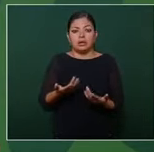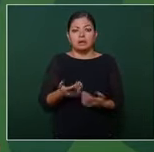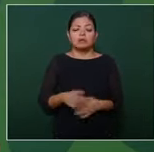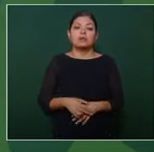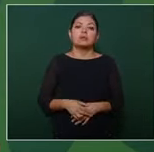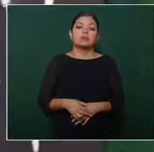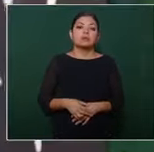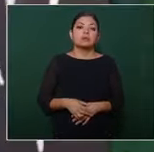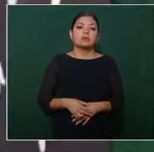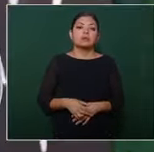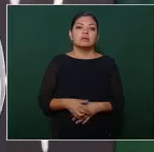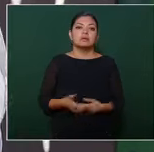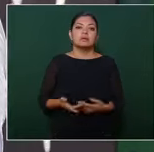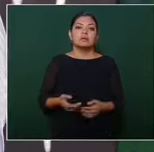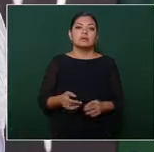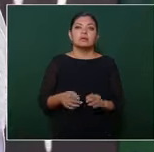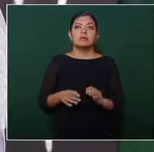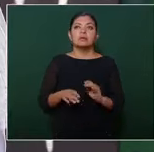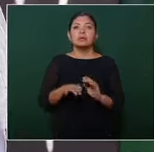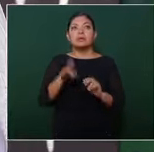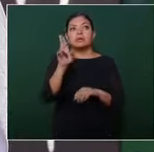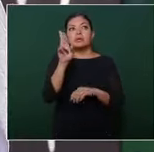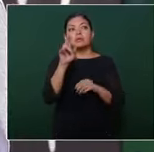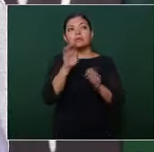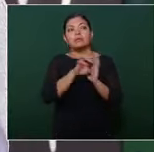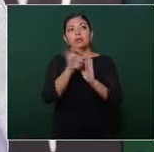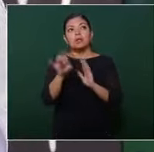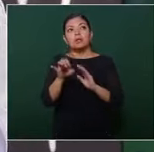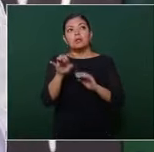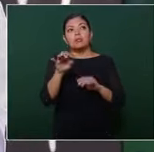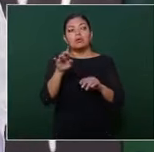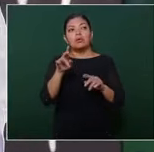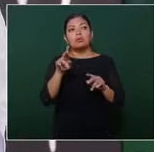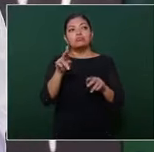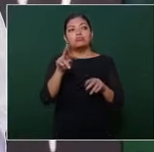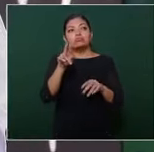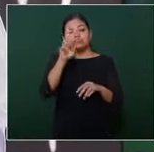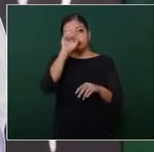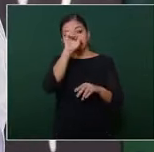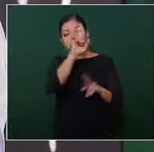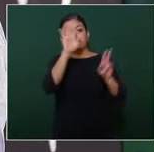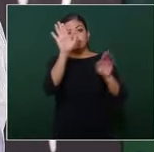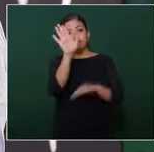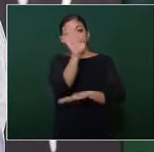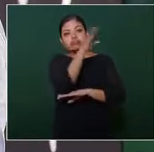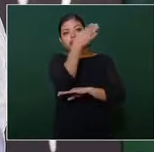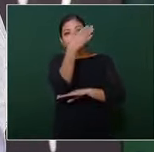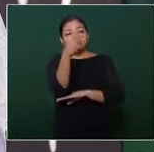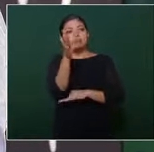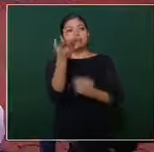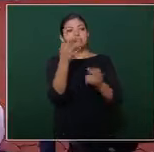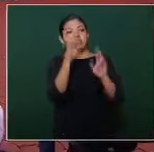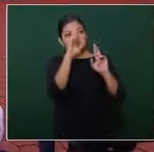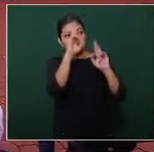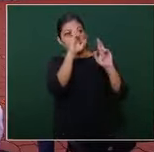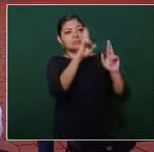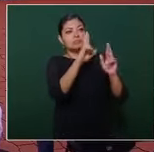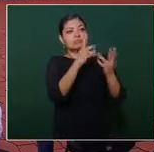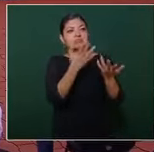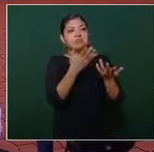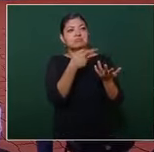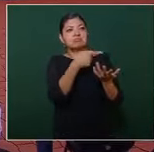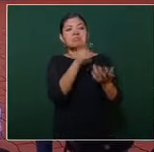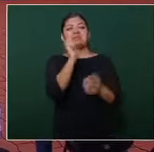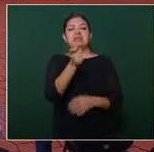patriotismo del nacionalismo eran conceptos